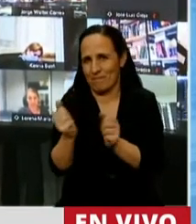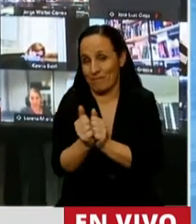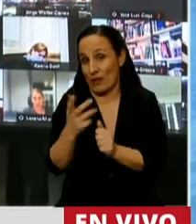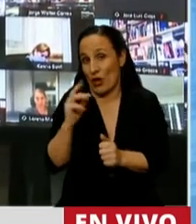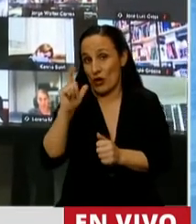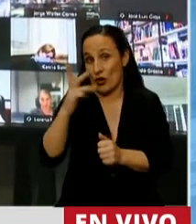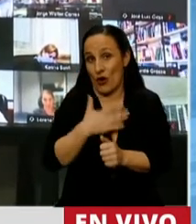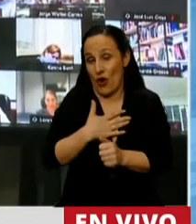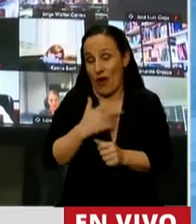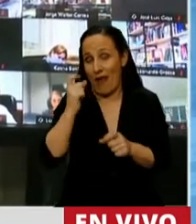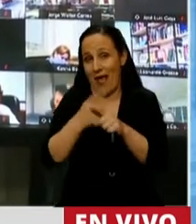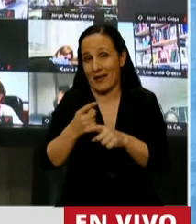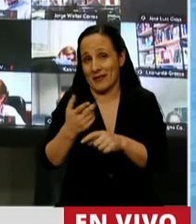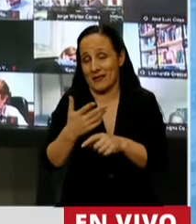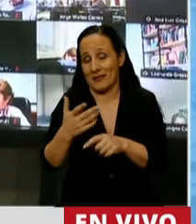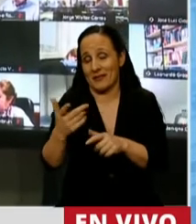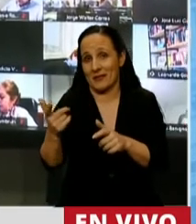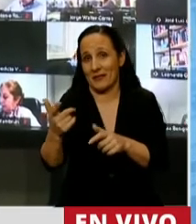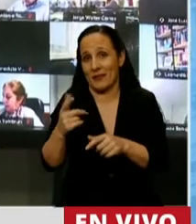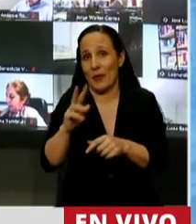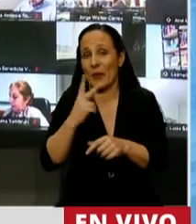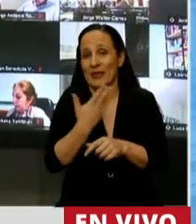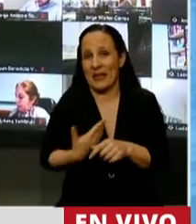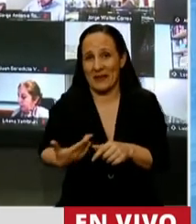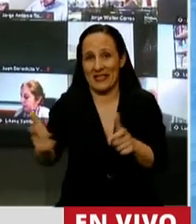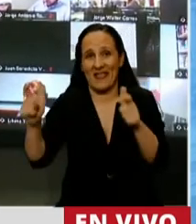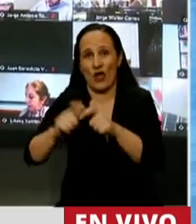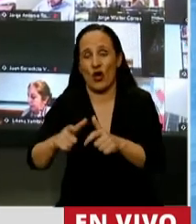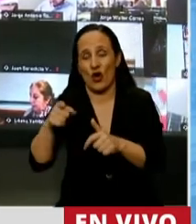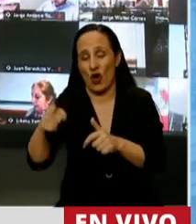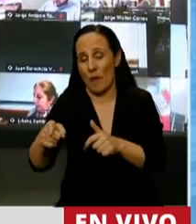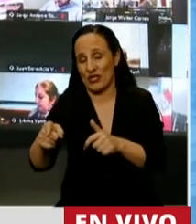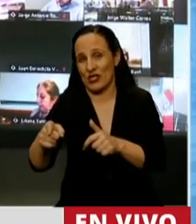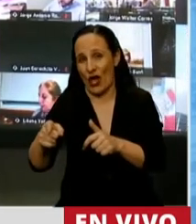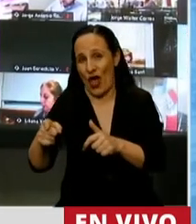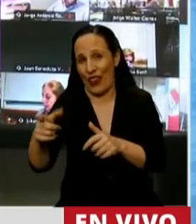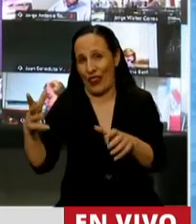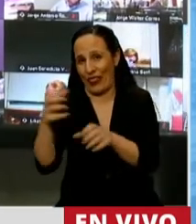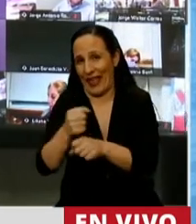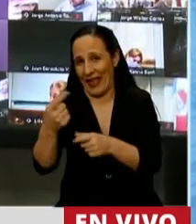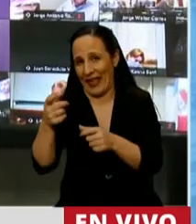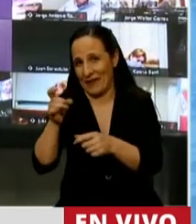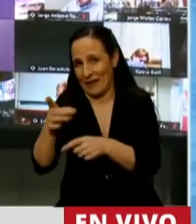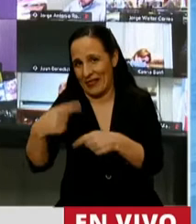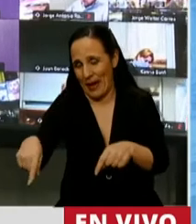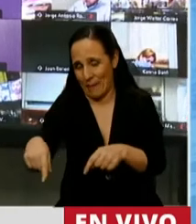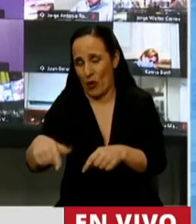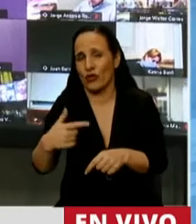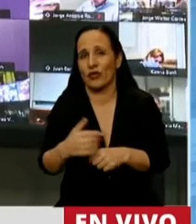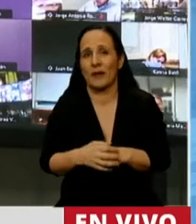rol de vicepresidente de la Cámara, perdón, vicepresidente de la Comisión de Legislación del Transporte, así como también trabajo